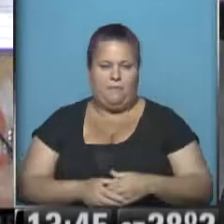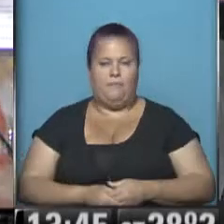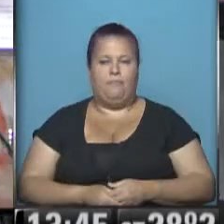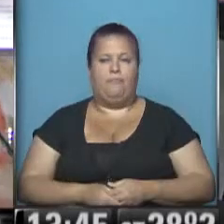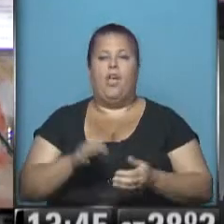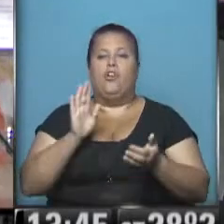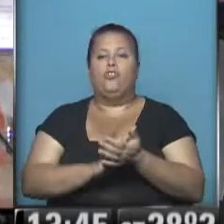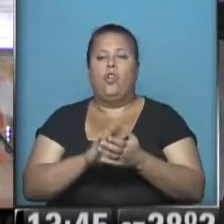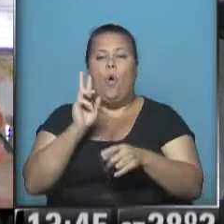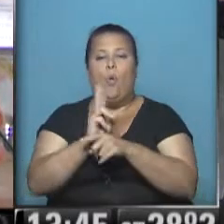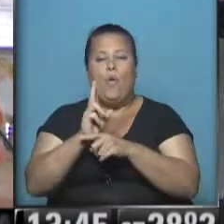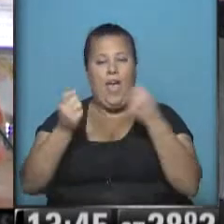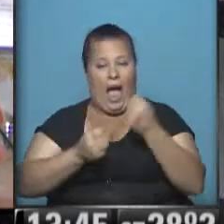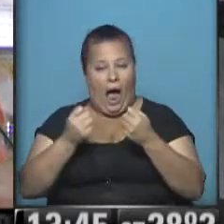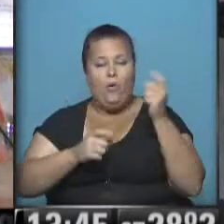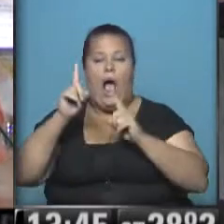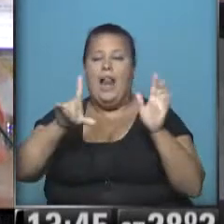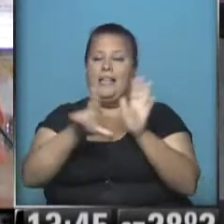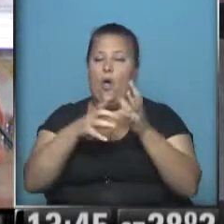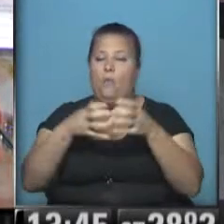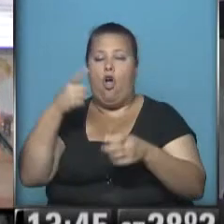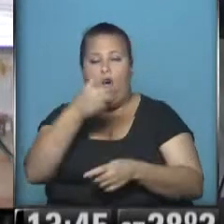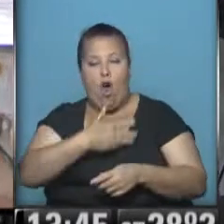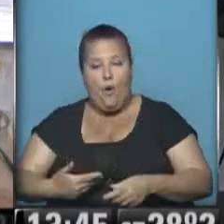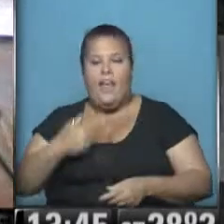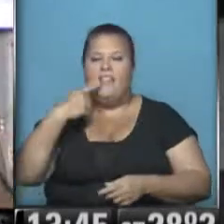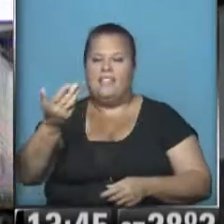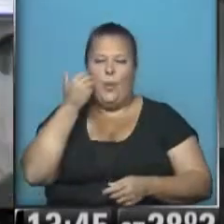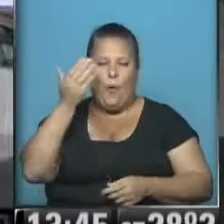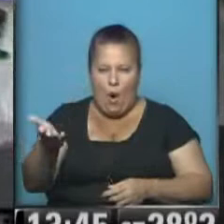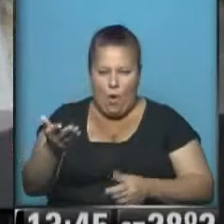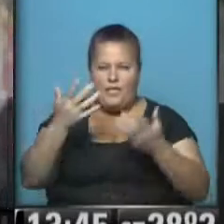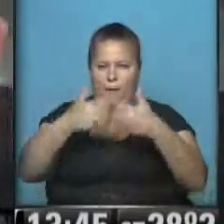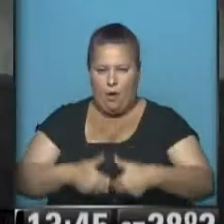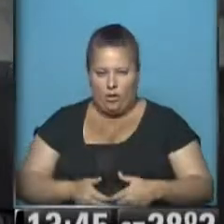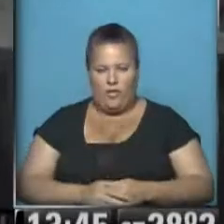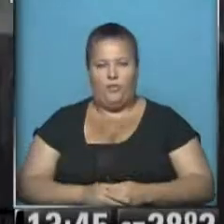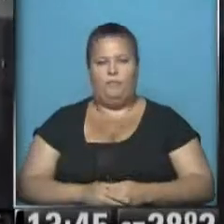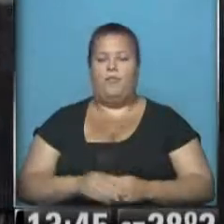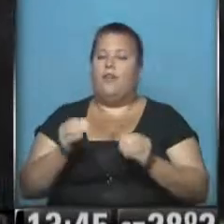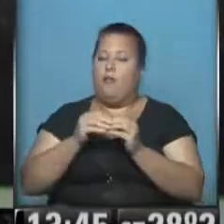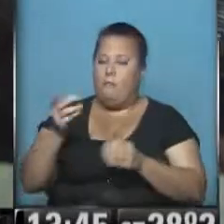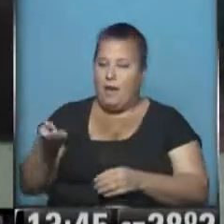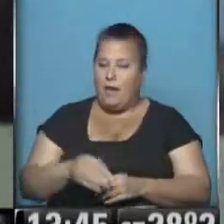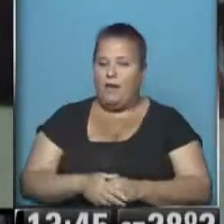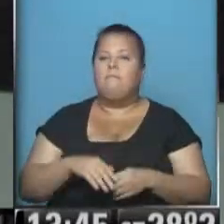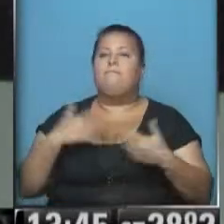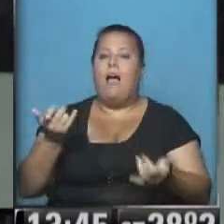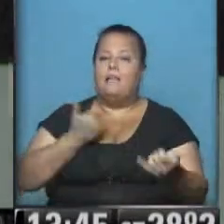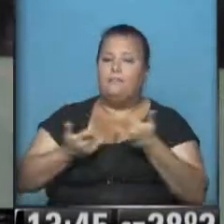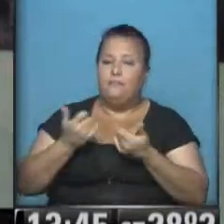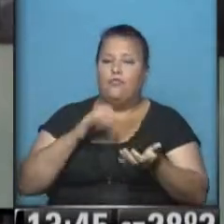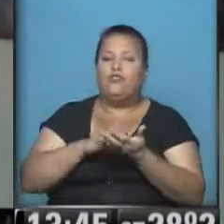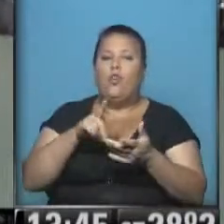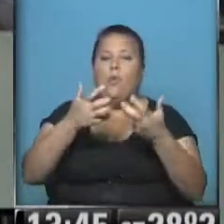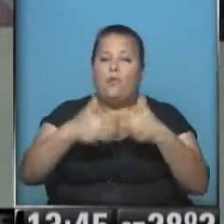Y a propósito de los cuidacoches, algunos legisladores de la oposición calificaron de vergonzoso el proyecto. Emilio Ruchaski, ¿qué más nos podés decir